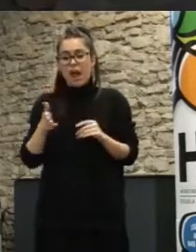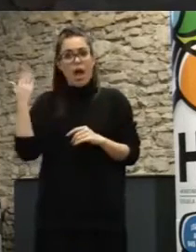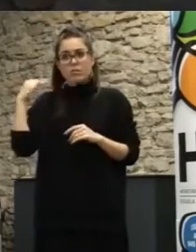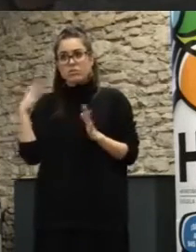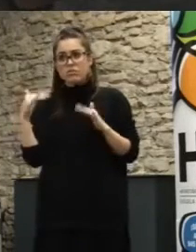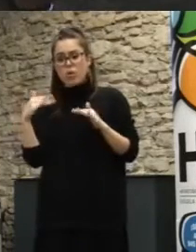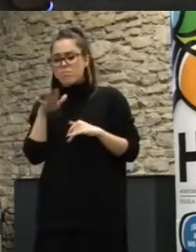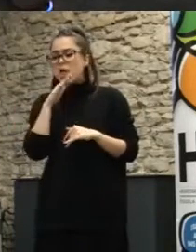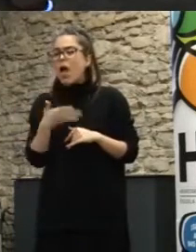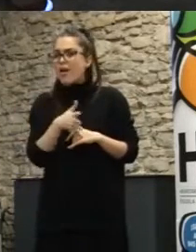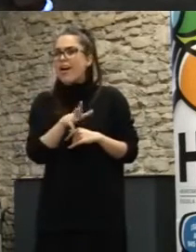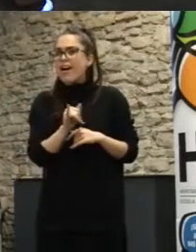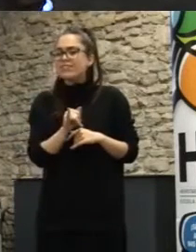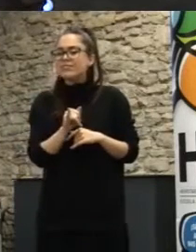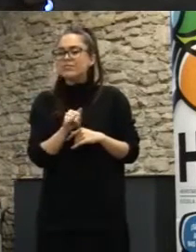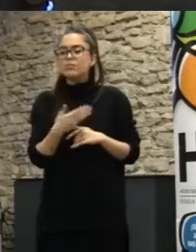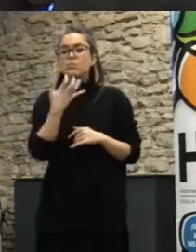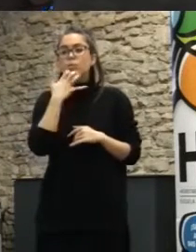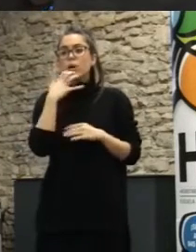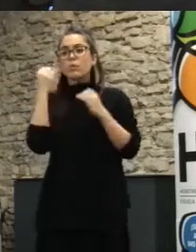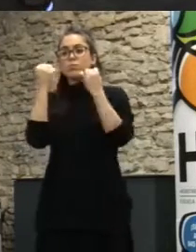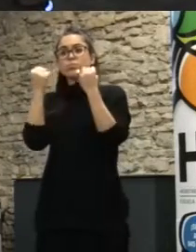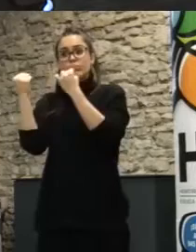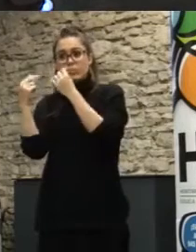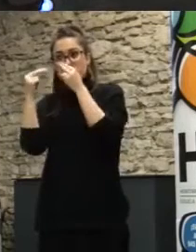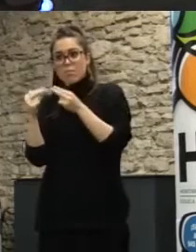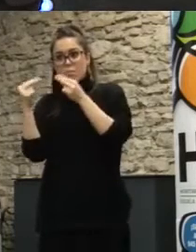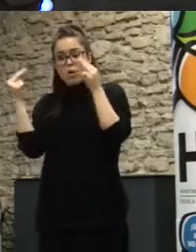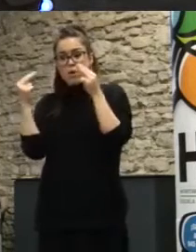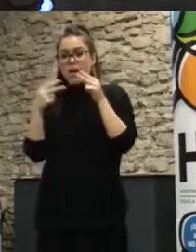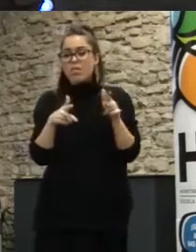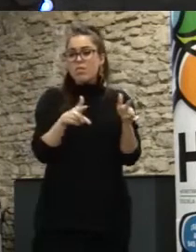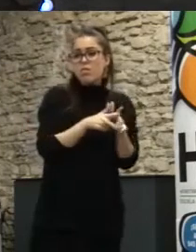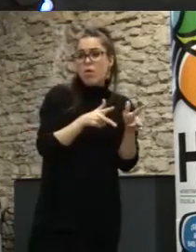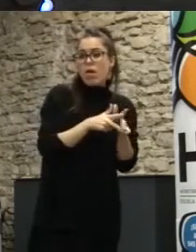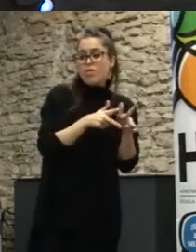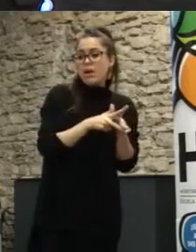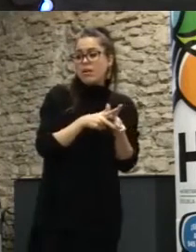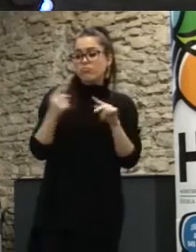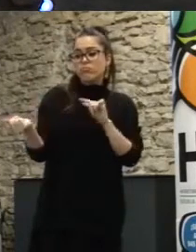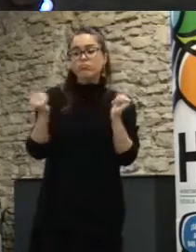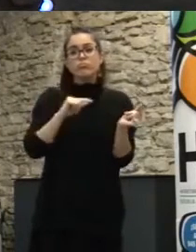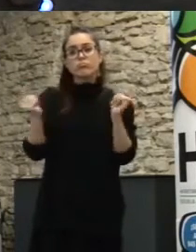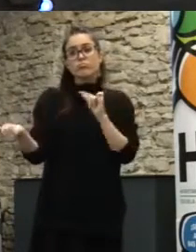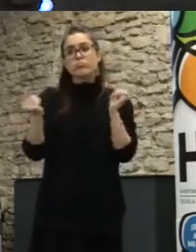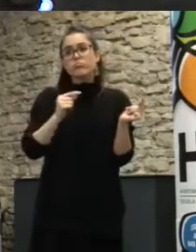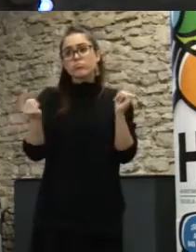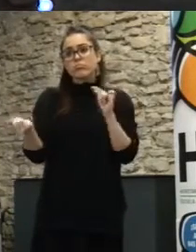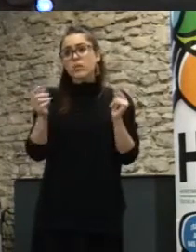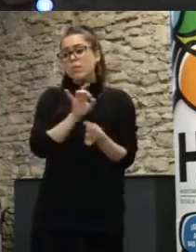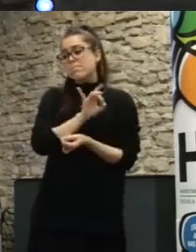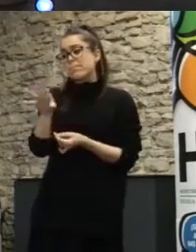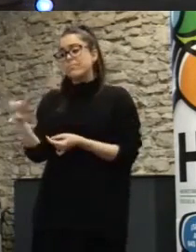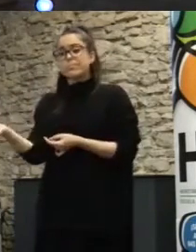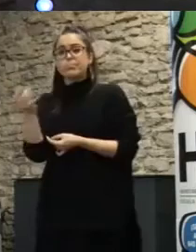que a las administraciones, los poderes públicos puedan escuchar a la ciudadanía y puedan abrir procesos de